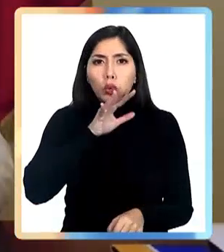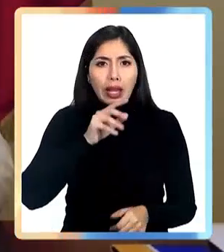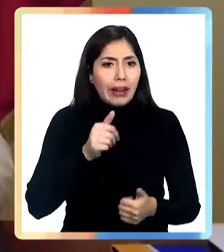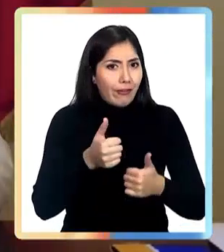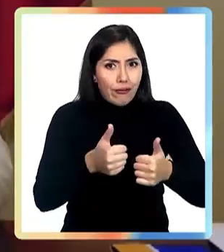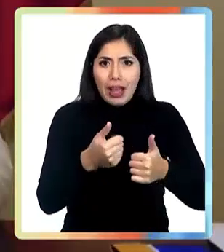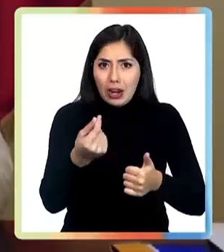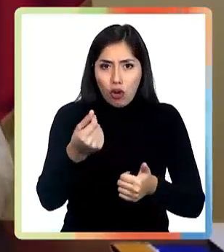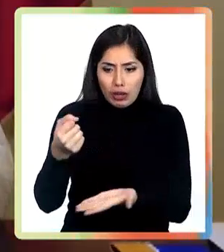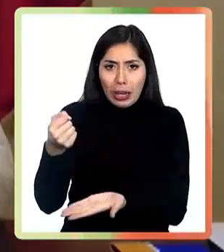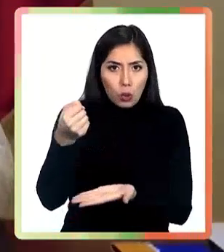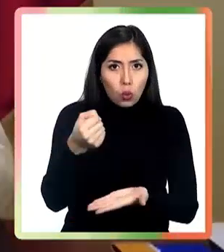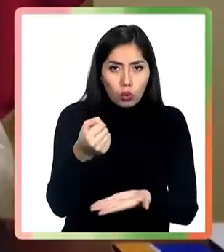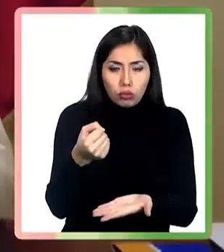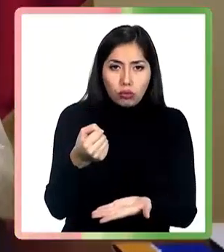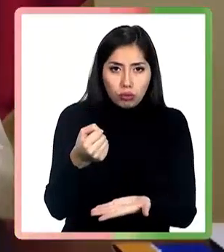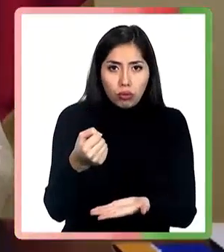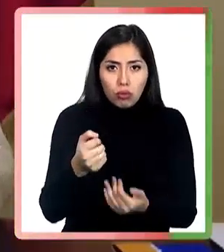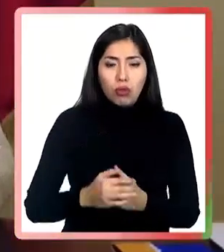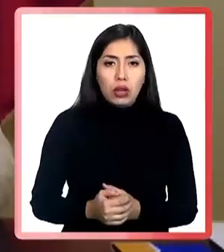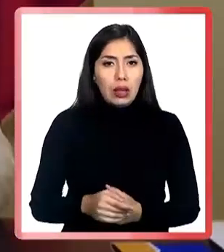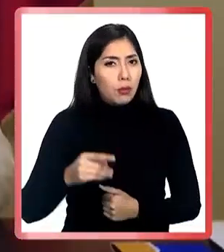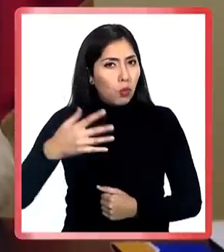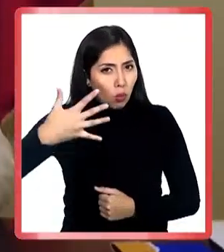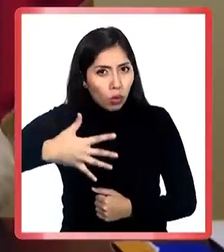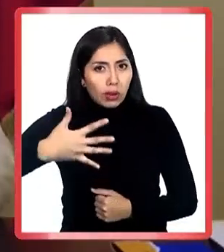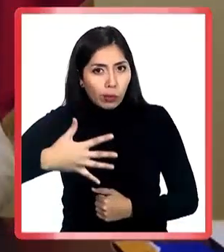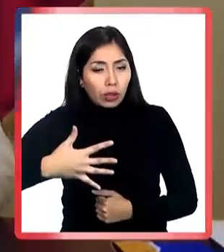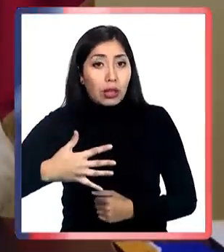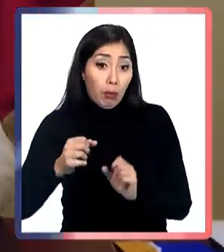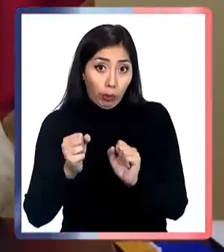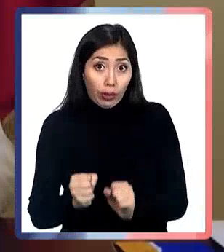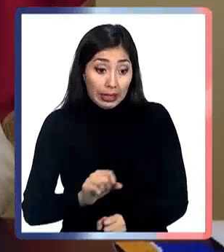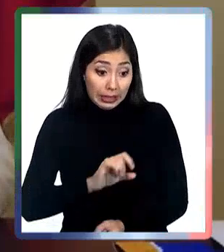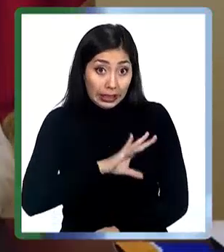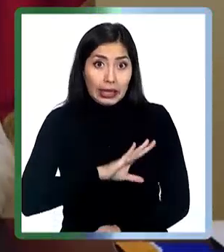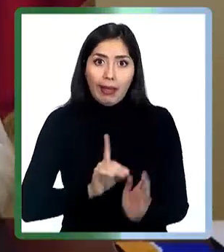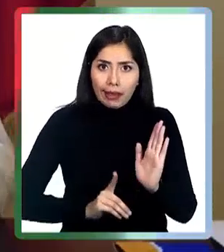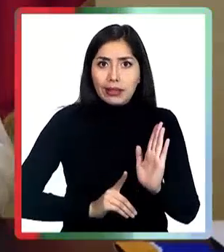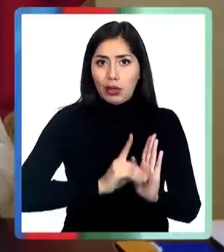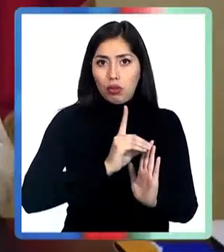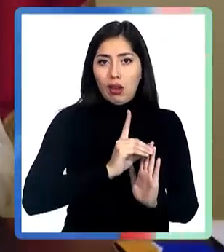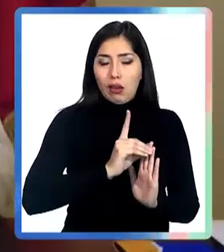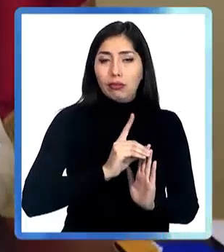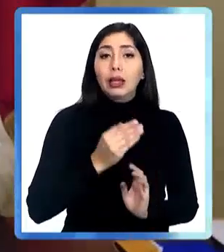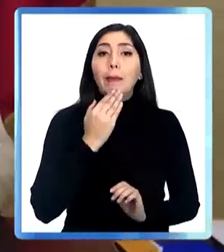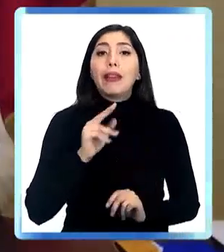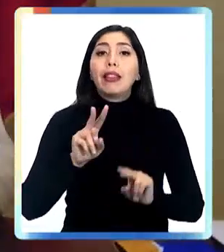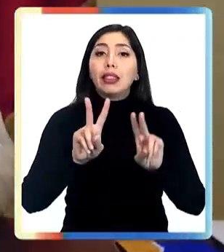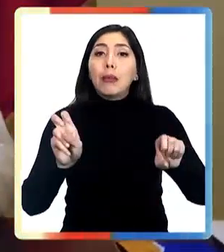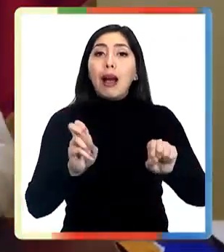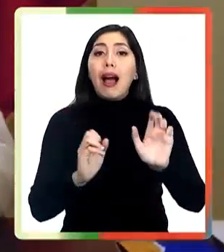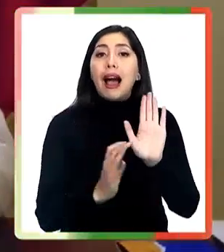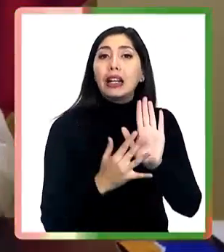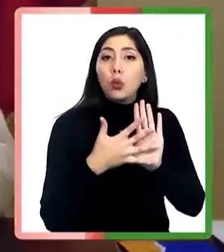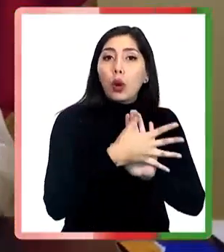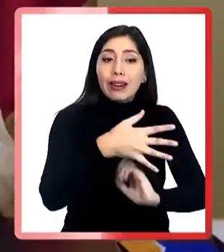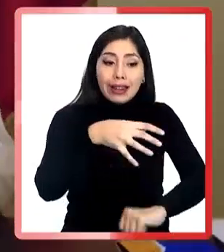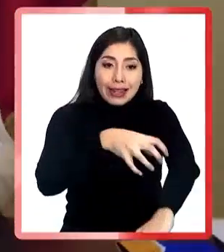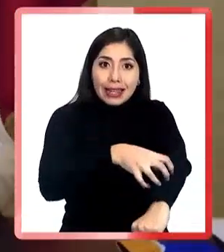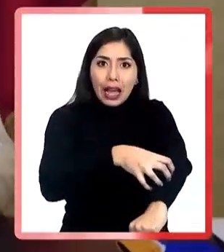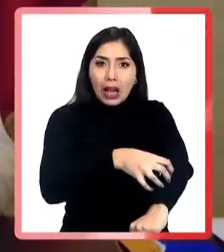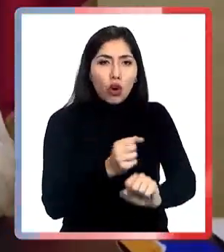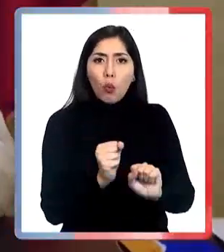de esos recursos. Ese tema es importantísimo para poder desarrollar Chile. Segundo, el tema de la Araucanía. No se puede